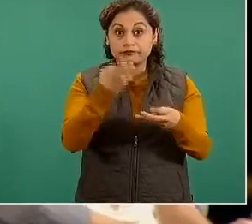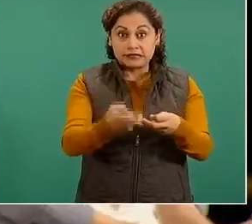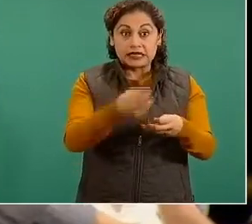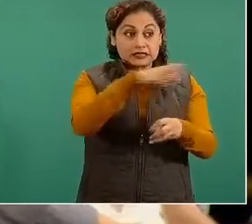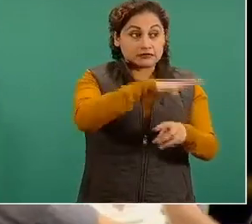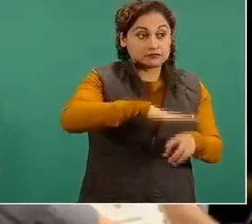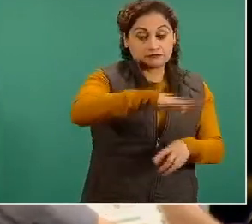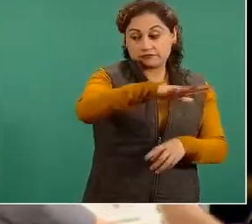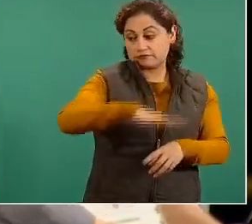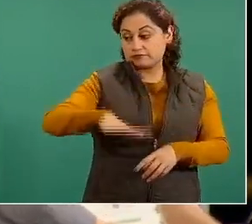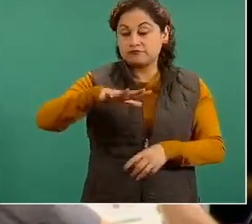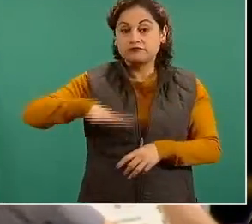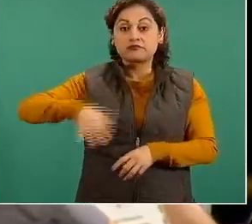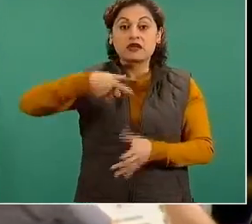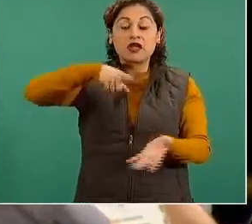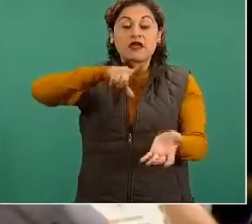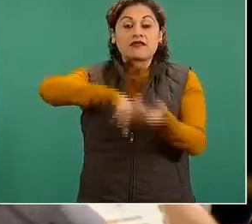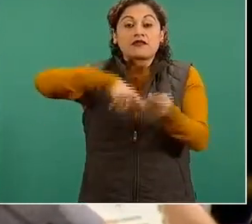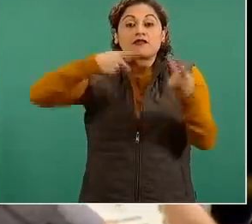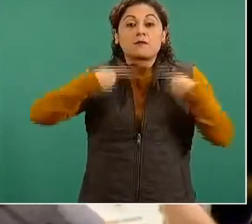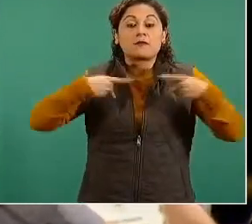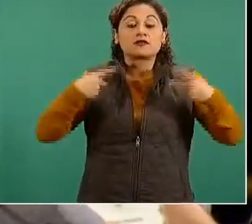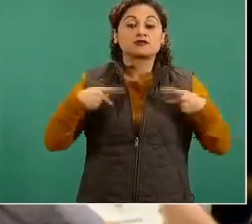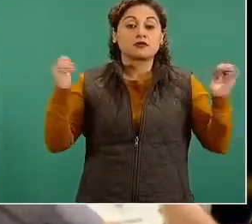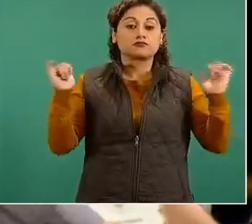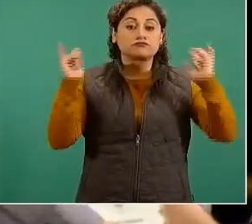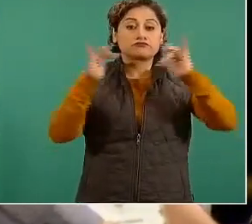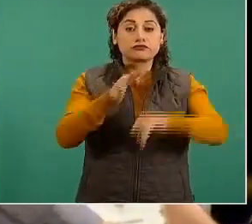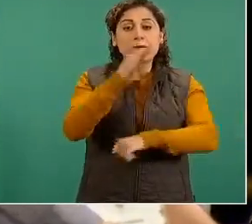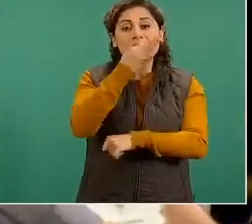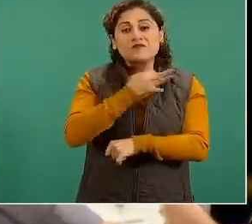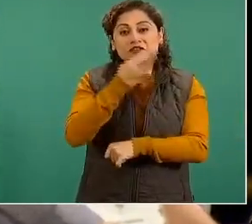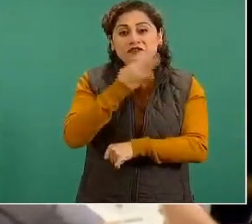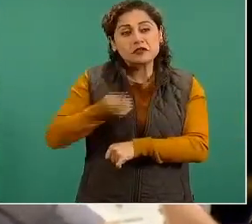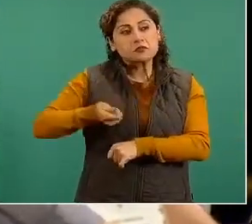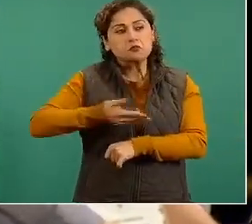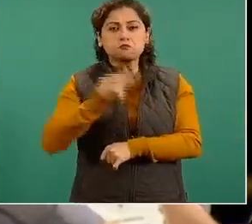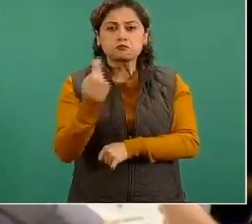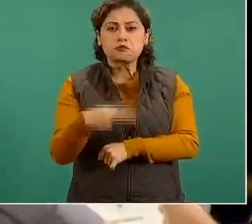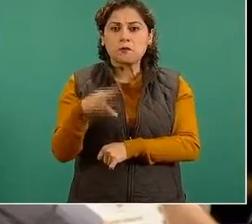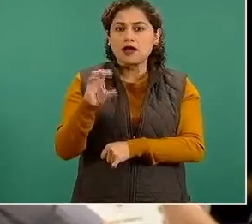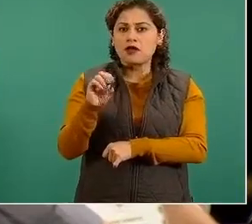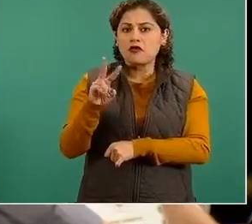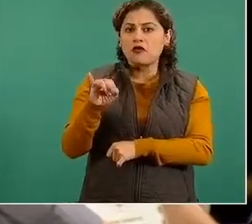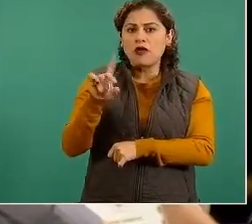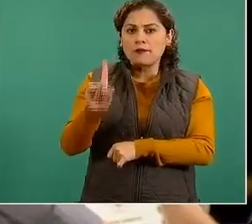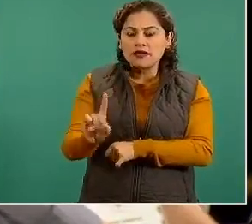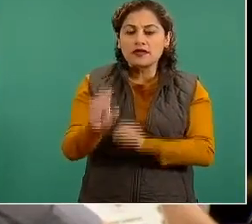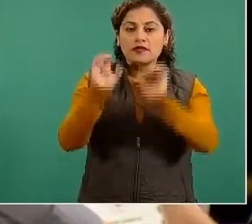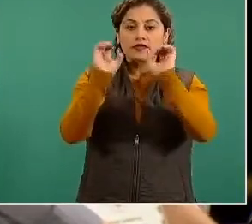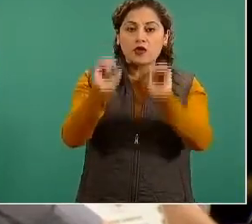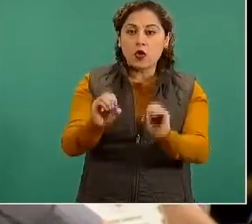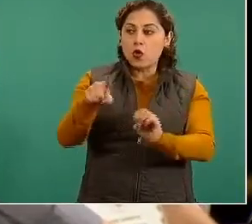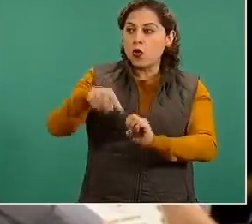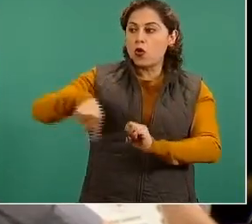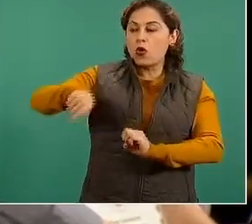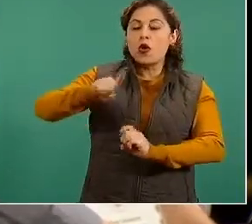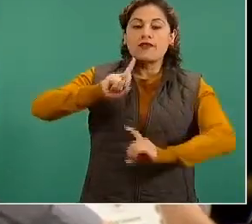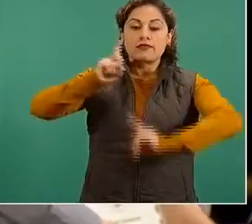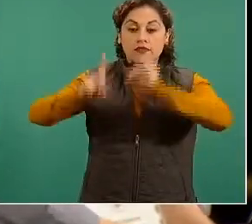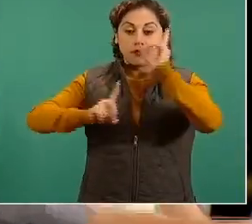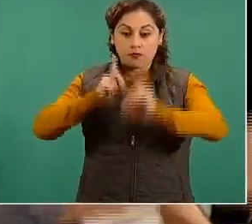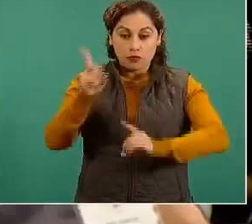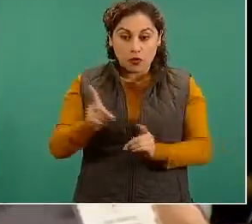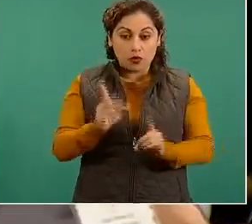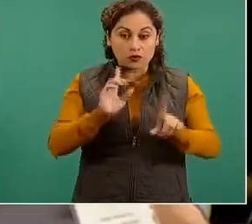de fiestas anti-COVID, de eventos deportivos en donde lo están transmitiendo en vivo.